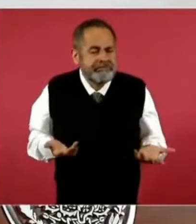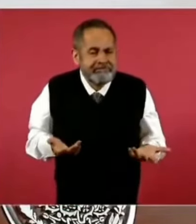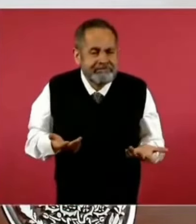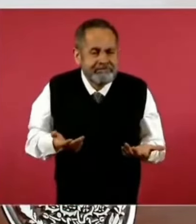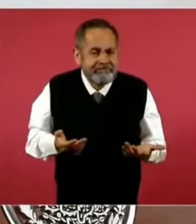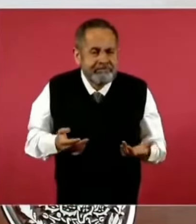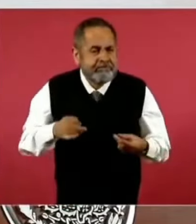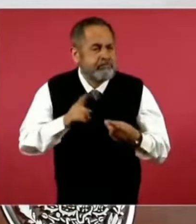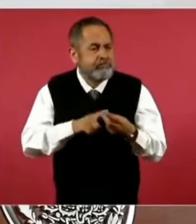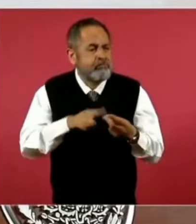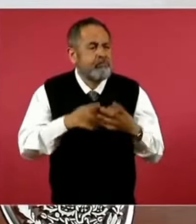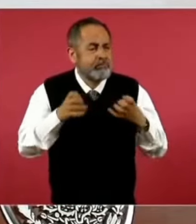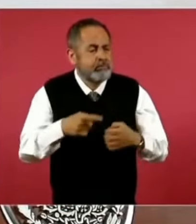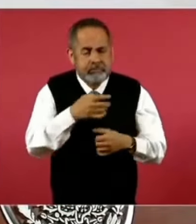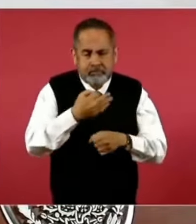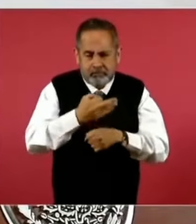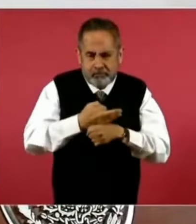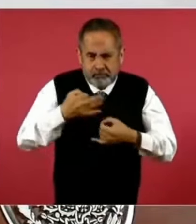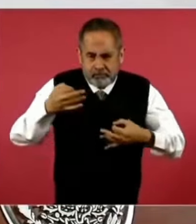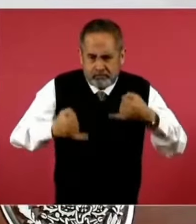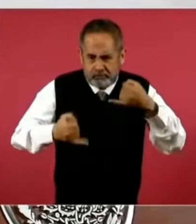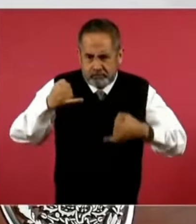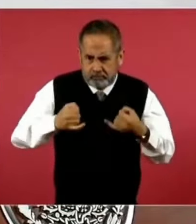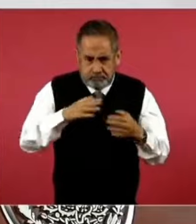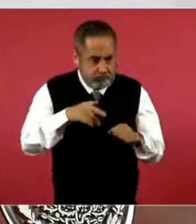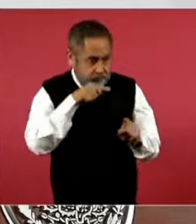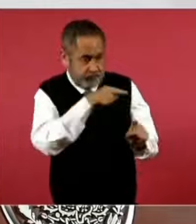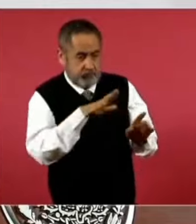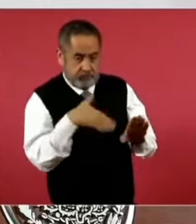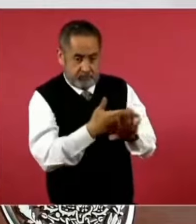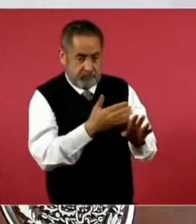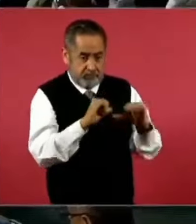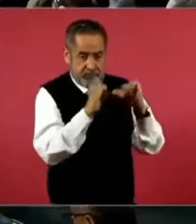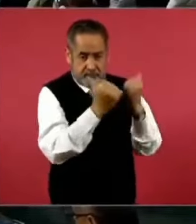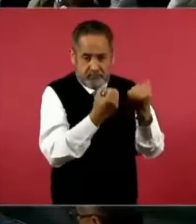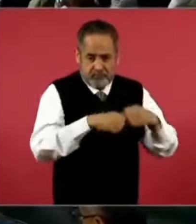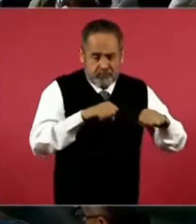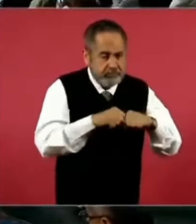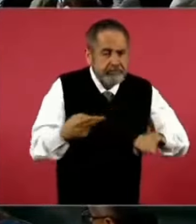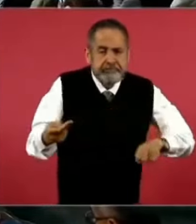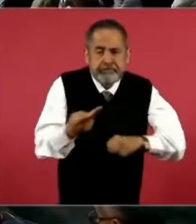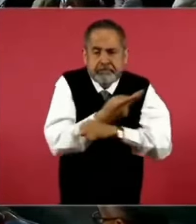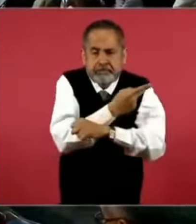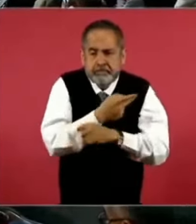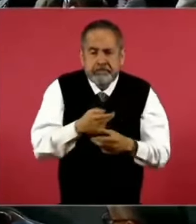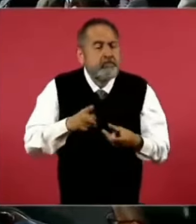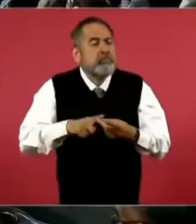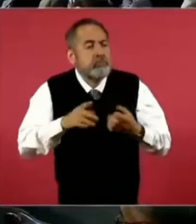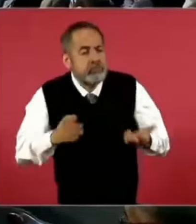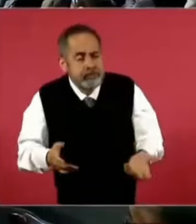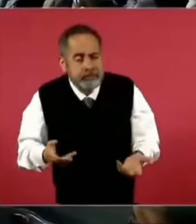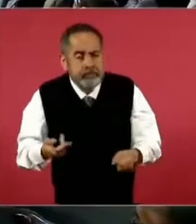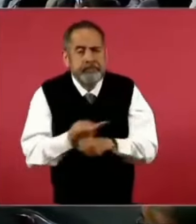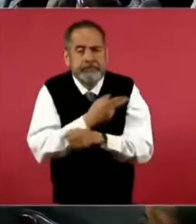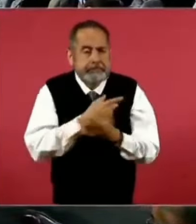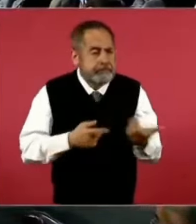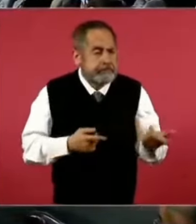en dónde se encuentra el juicio, qué es lo que sostiene